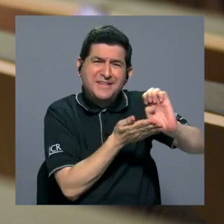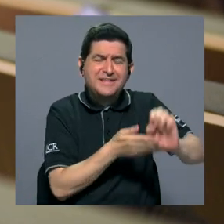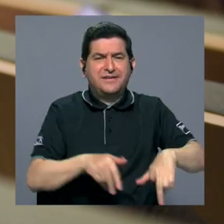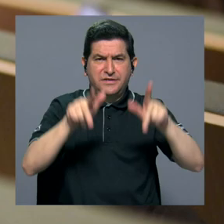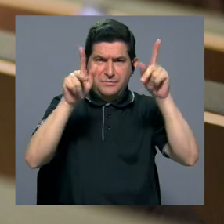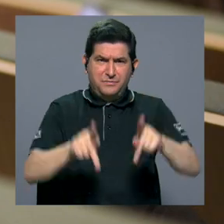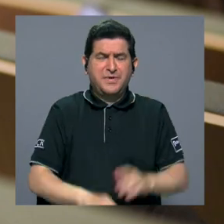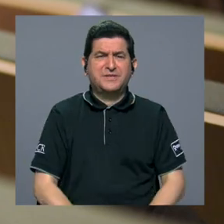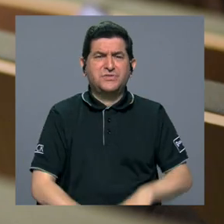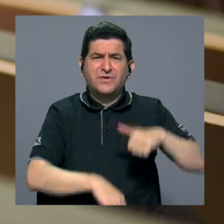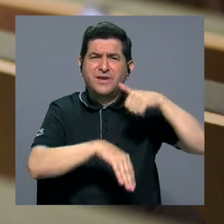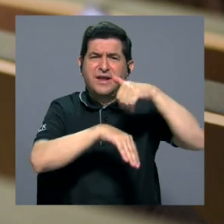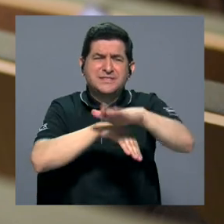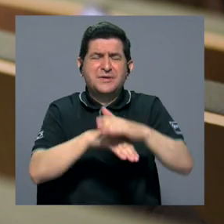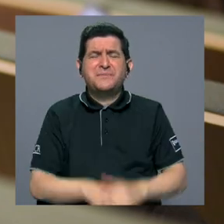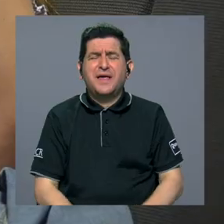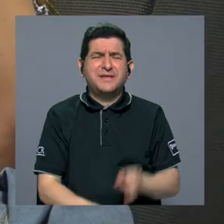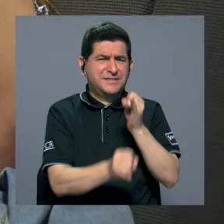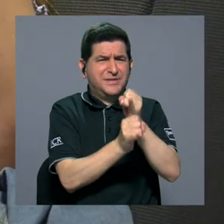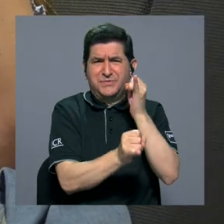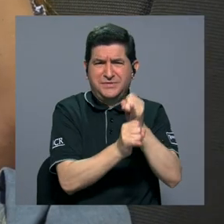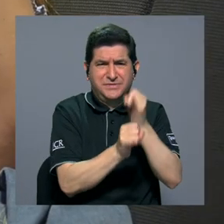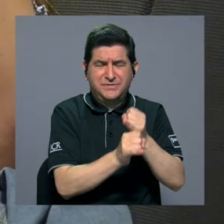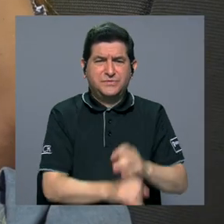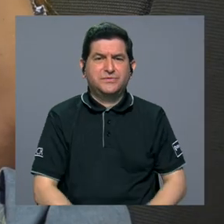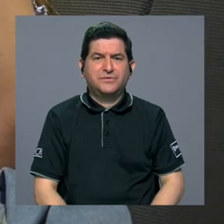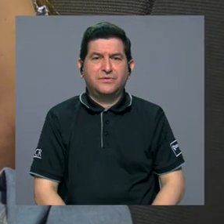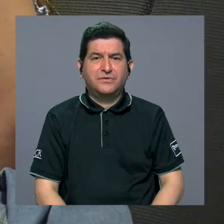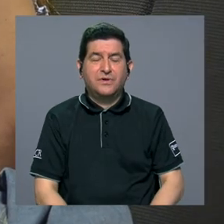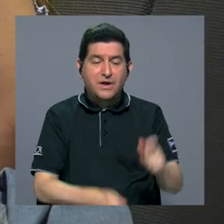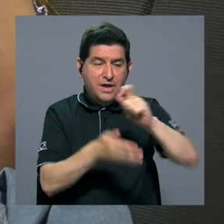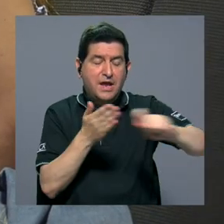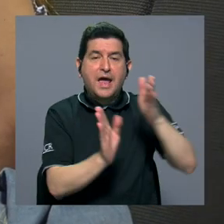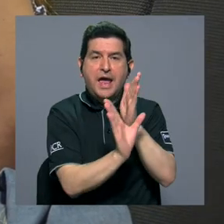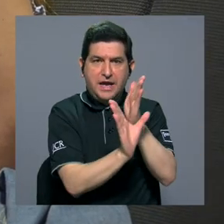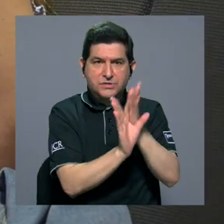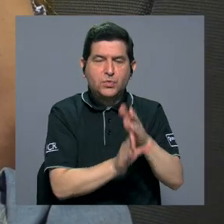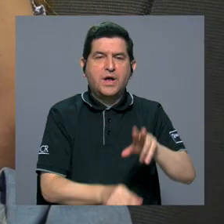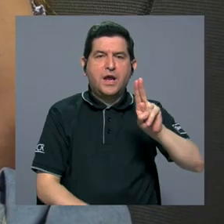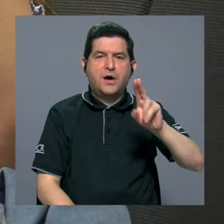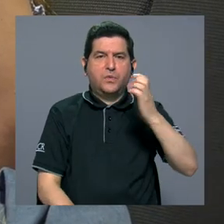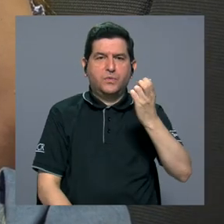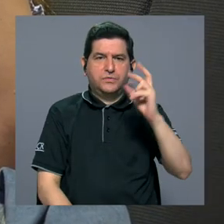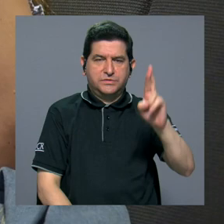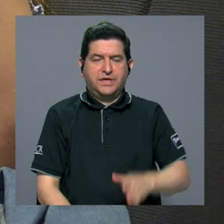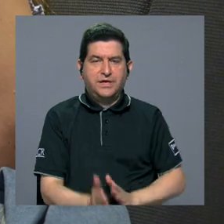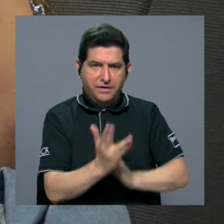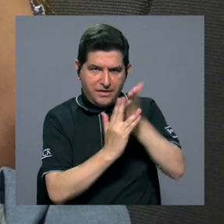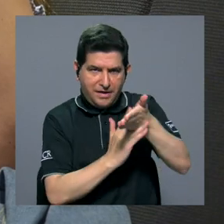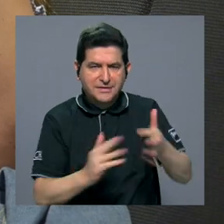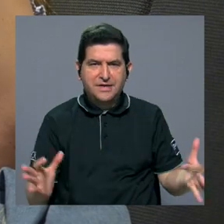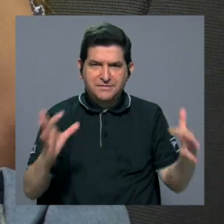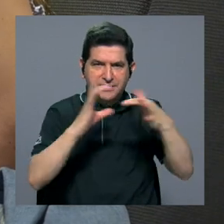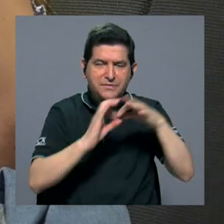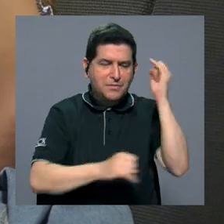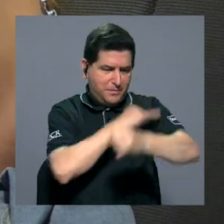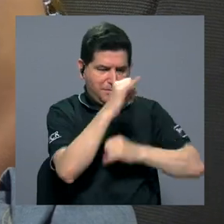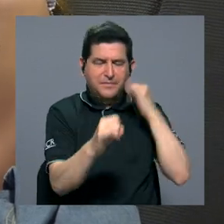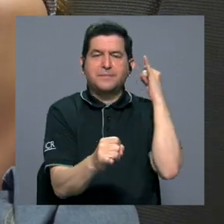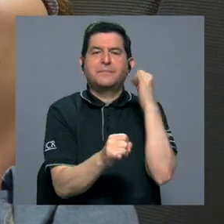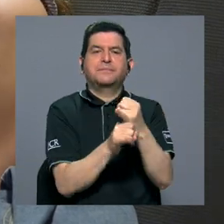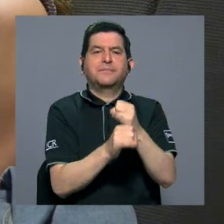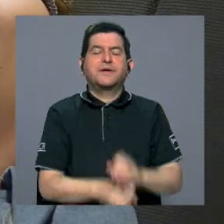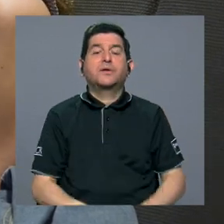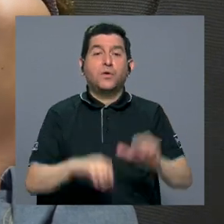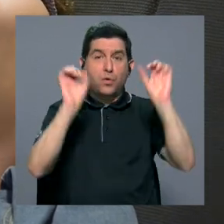personas sean institucionalizadas. La Escuela de Psicología de la UCR, a través de vínculos internacionales,